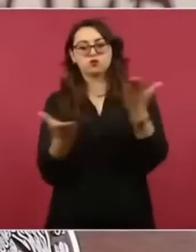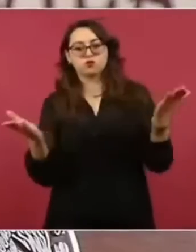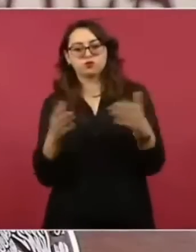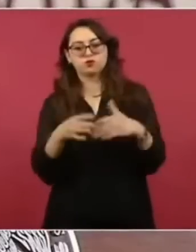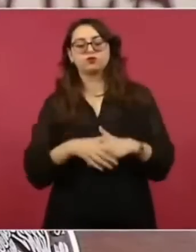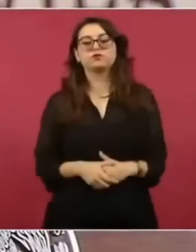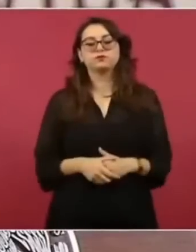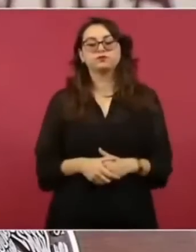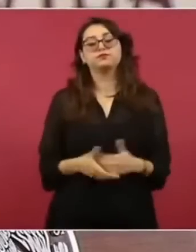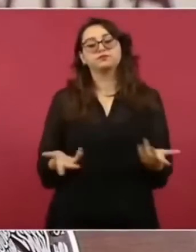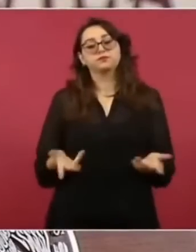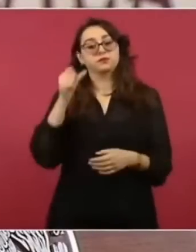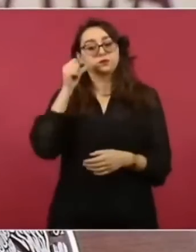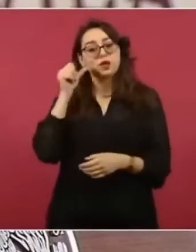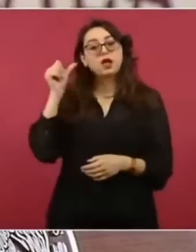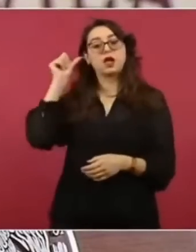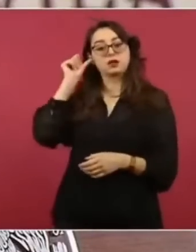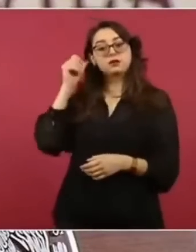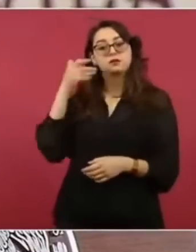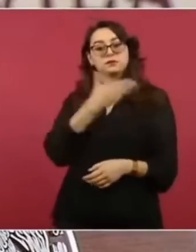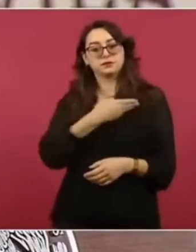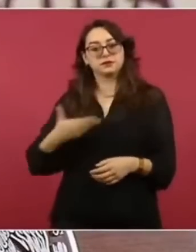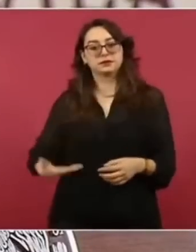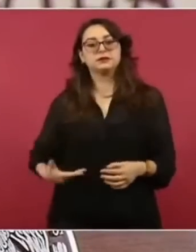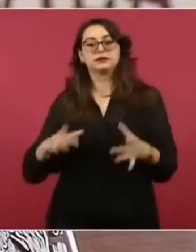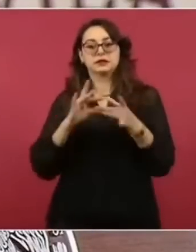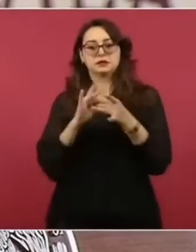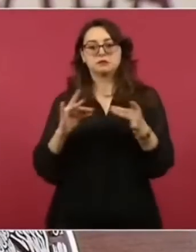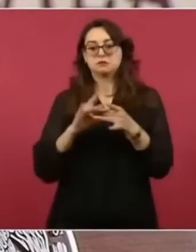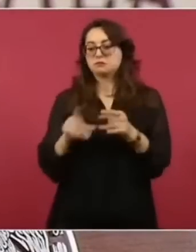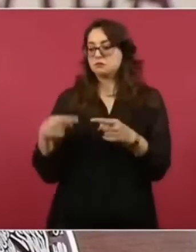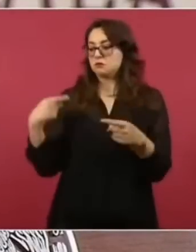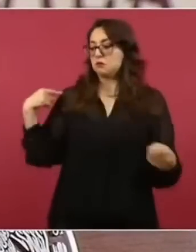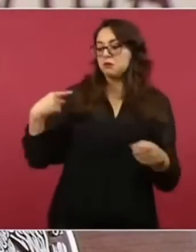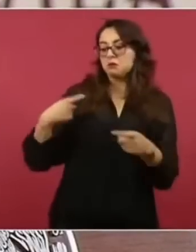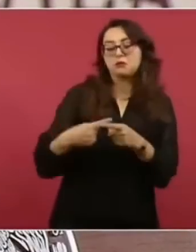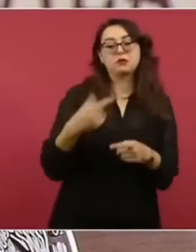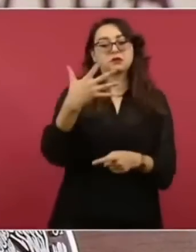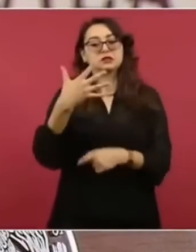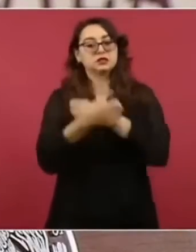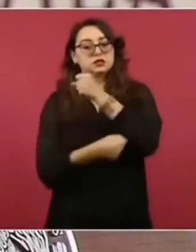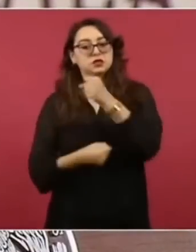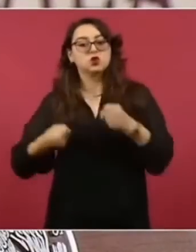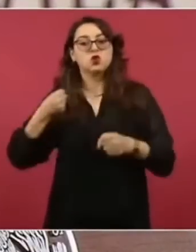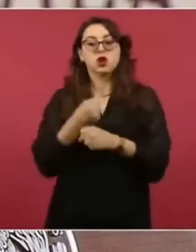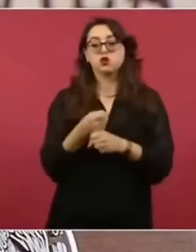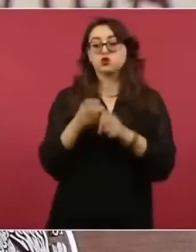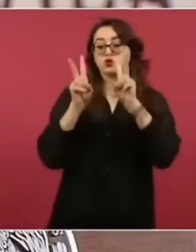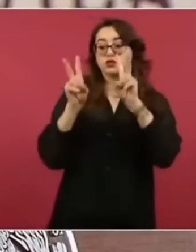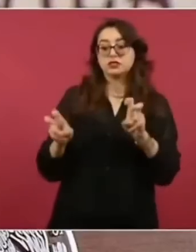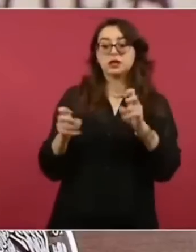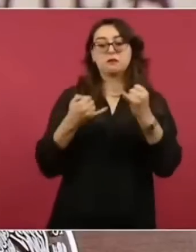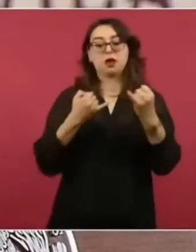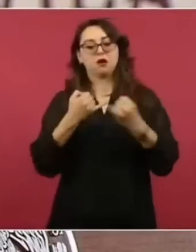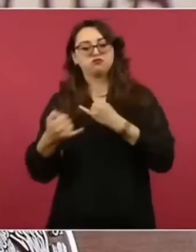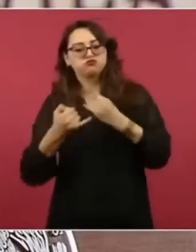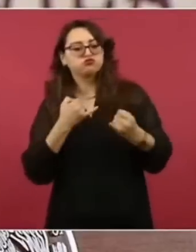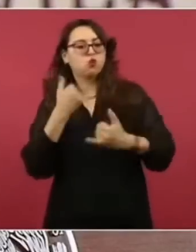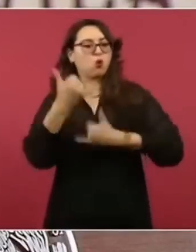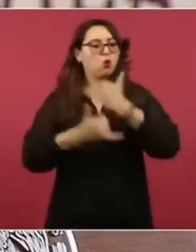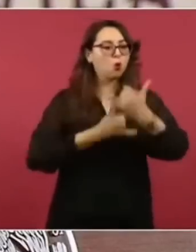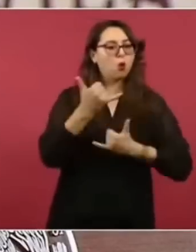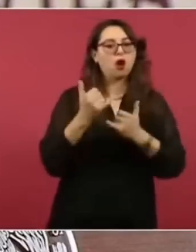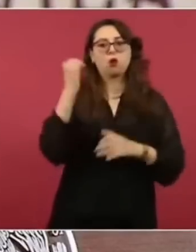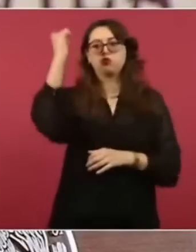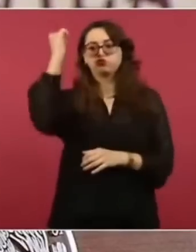el señor presidente durante la actual administración no ha sido otorgado ningún permiso para la operación de casinos